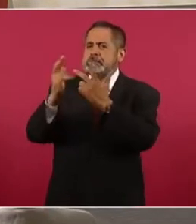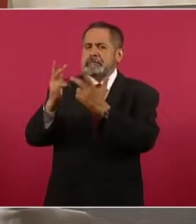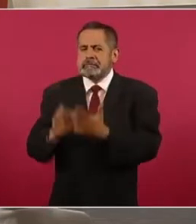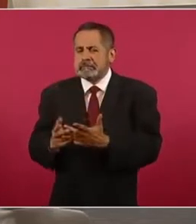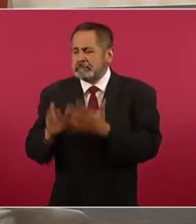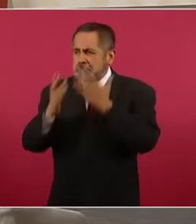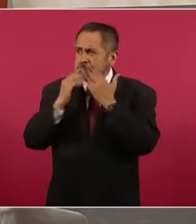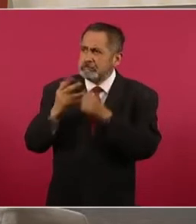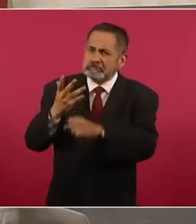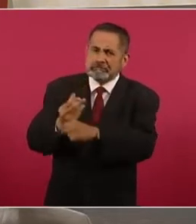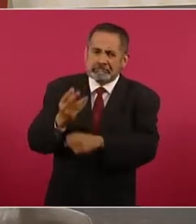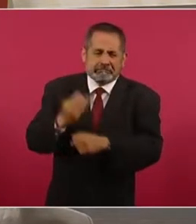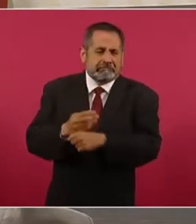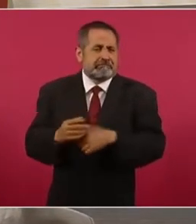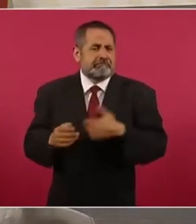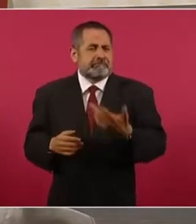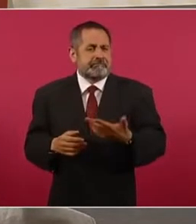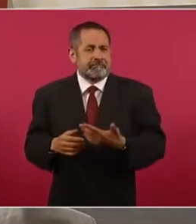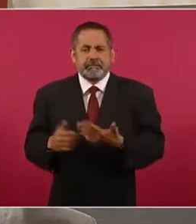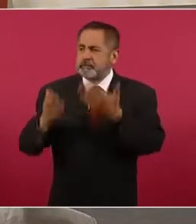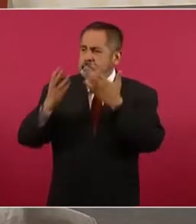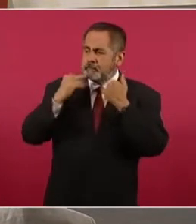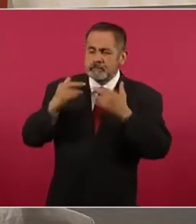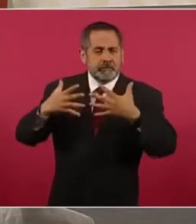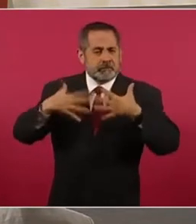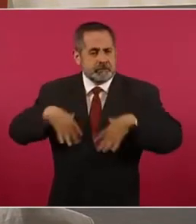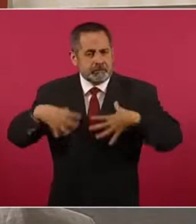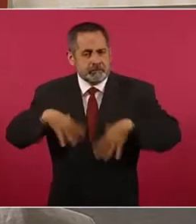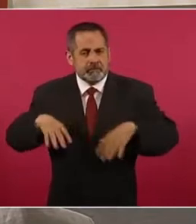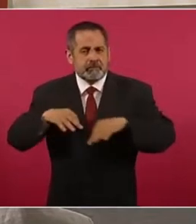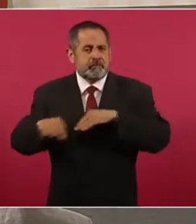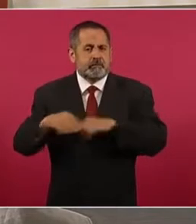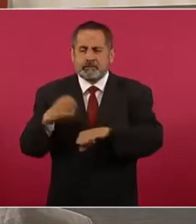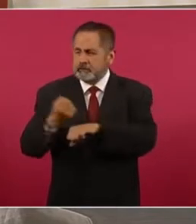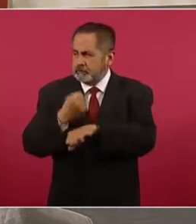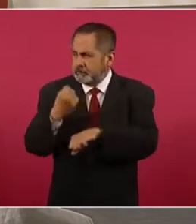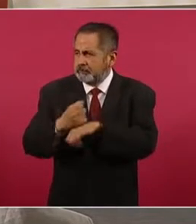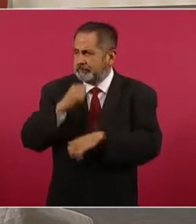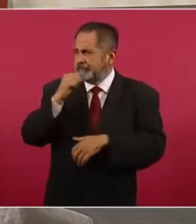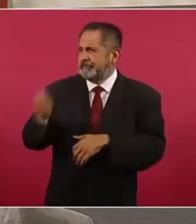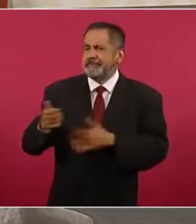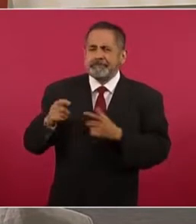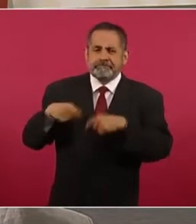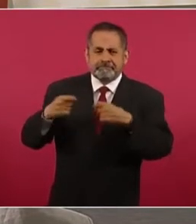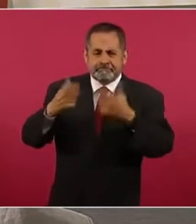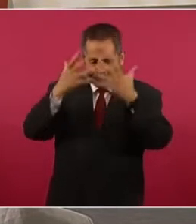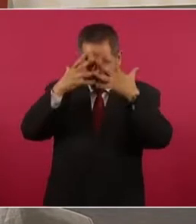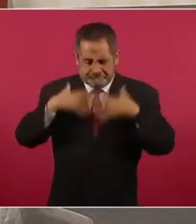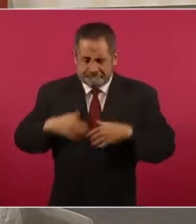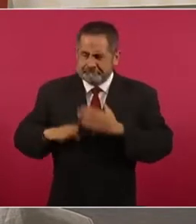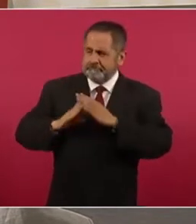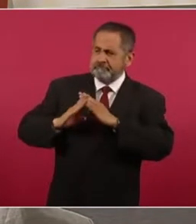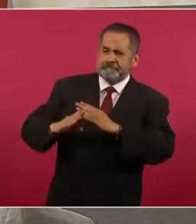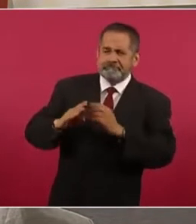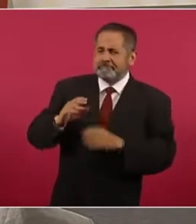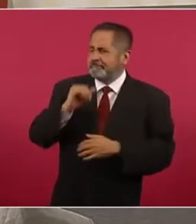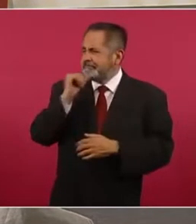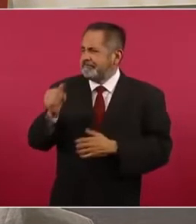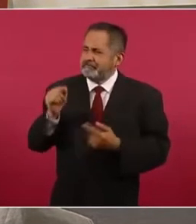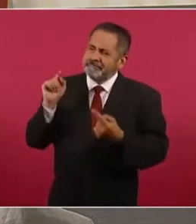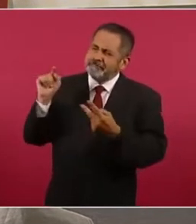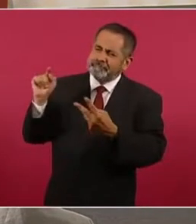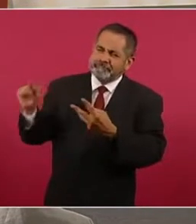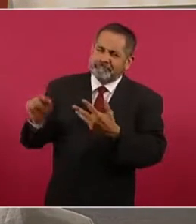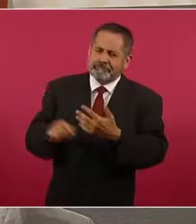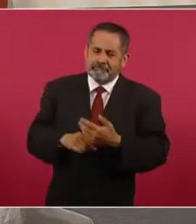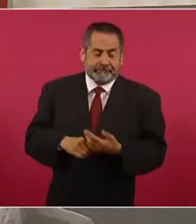mantenimiento, falta de dotación de ropa de trabajo, calzado y equipo de protección personal. Aquí vemos a